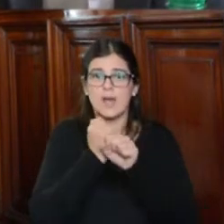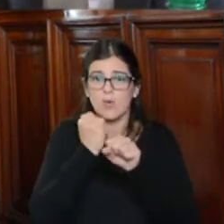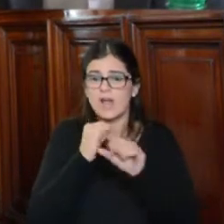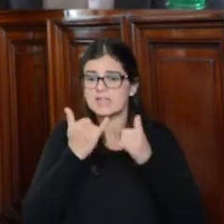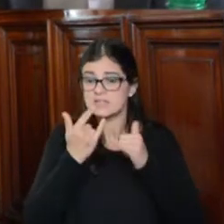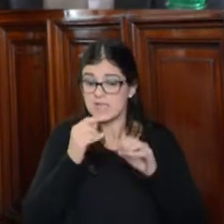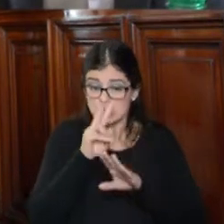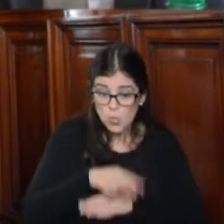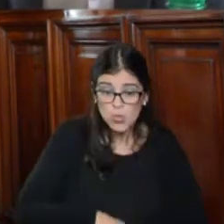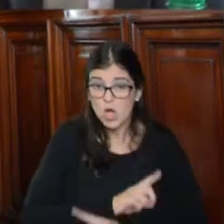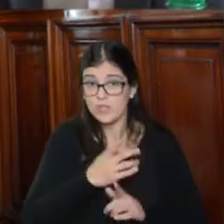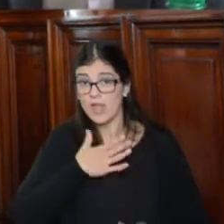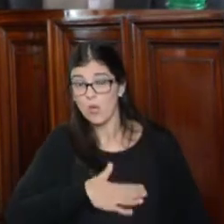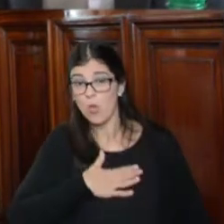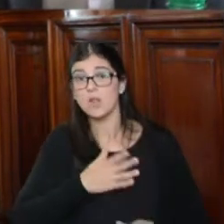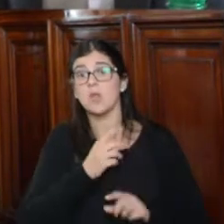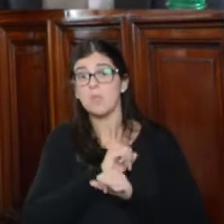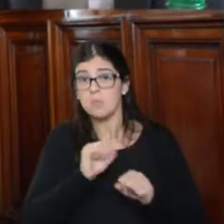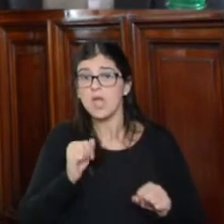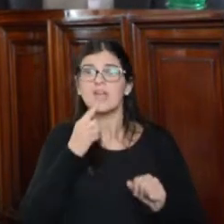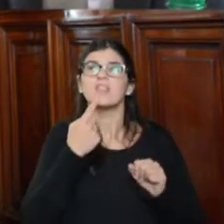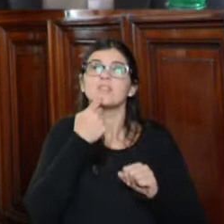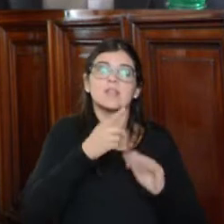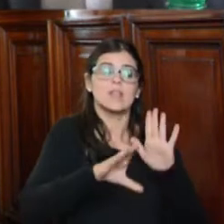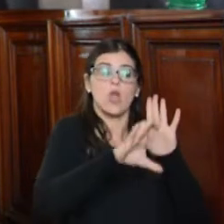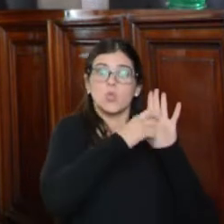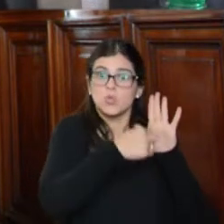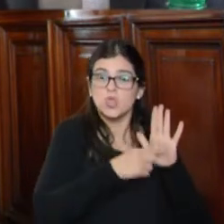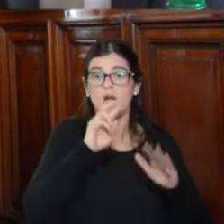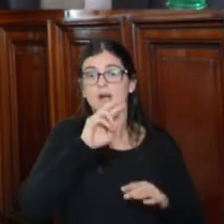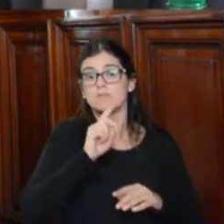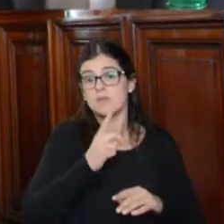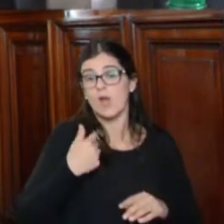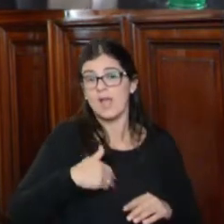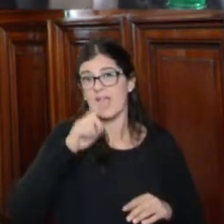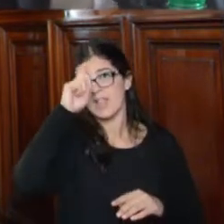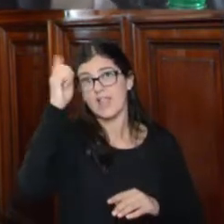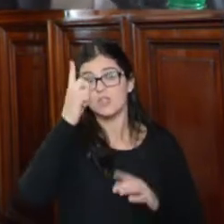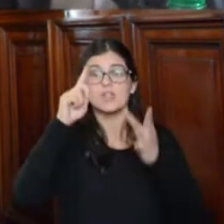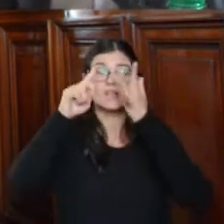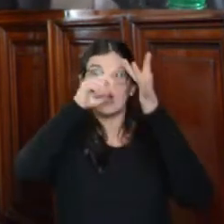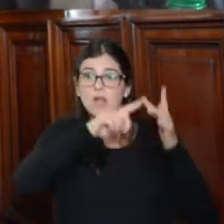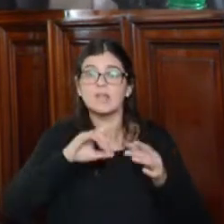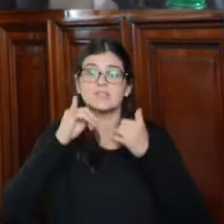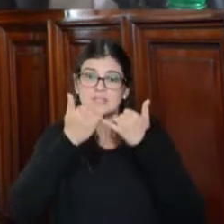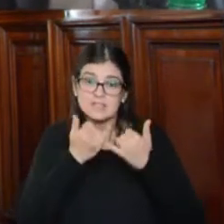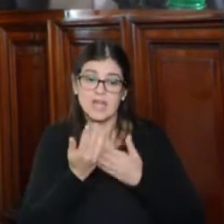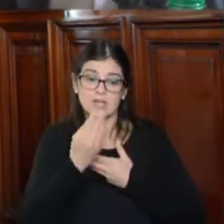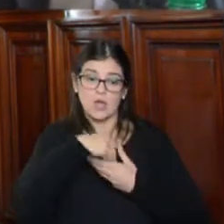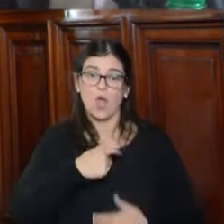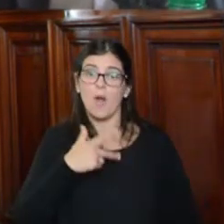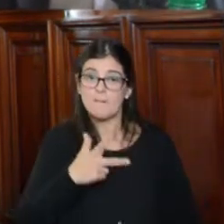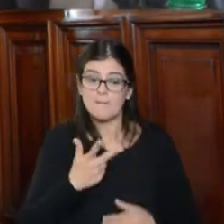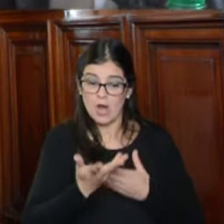que se aplica, que está en línea con la Constitución Nacional y con los tratados internacionales de derechos humanos incorporados a ellas,